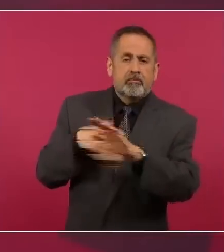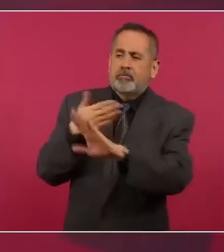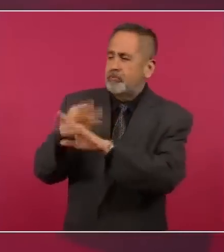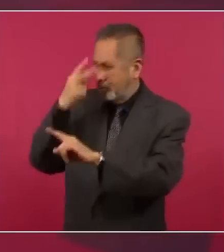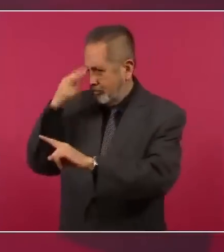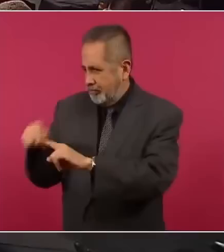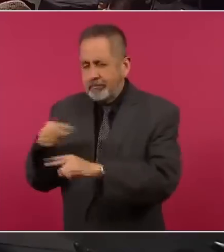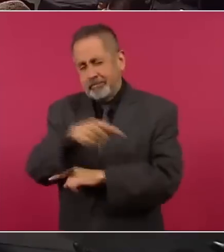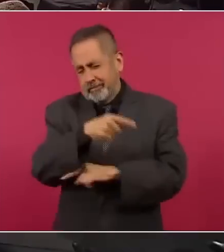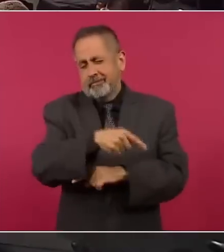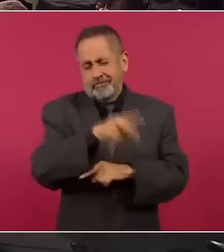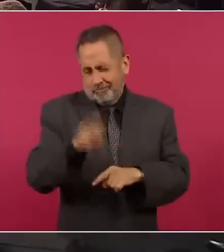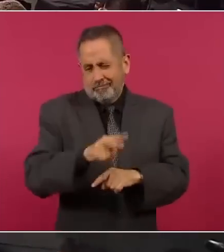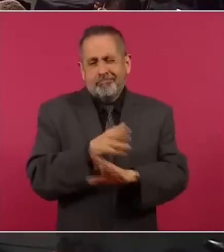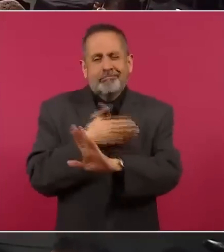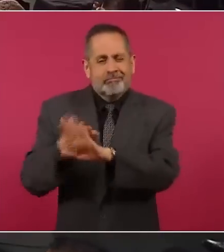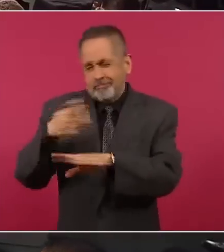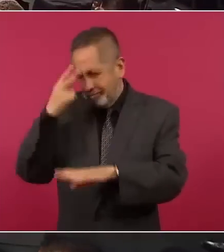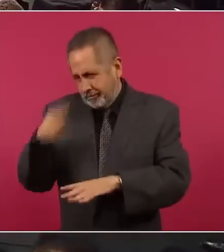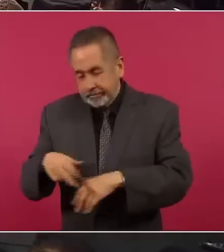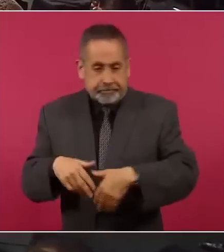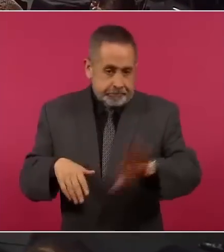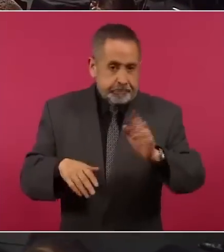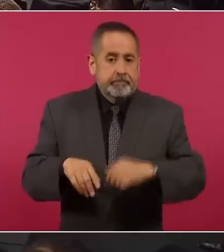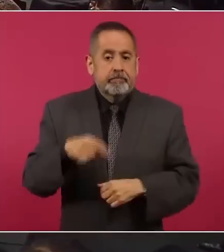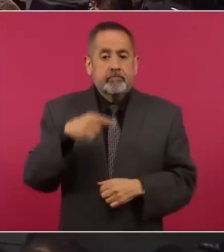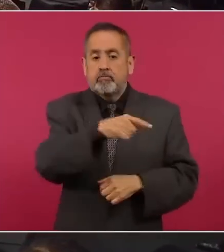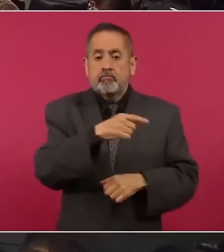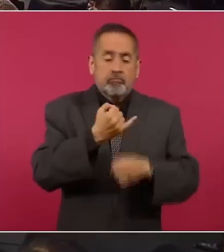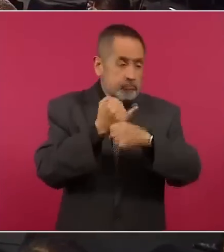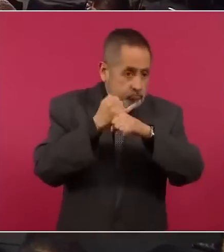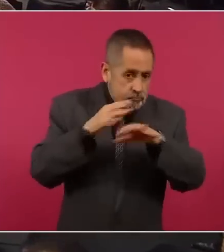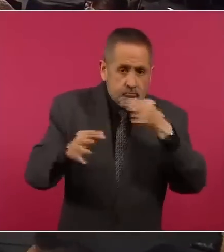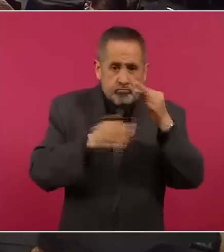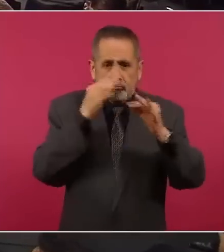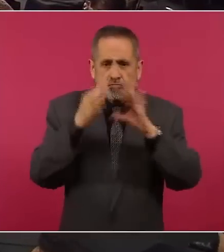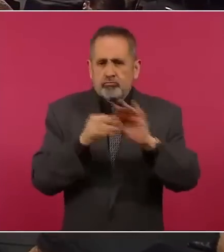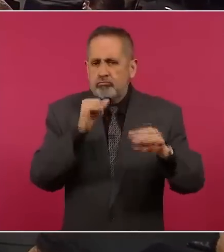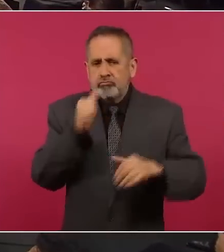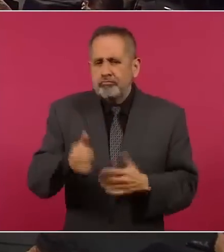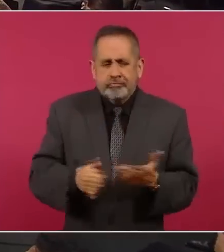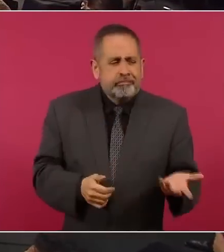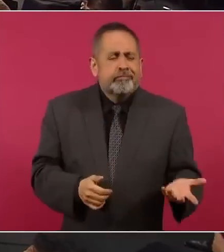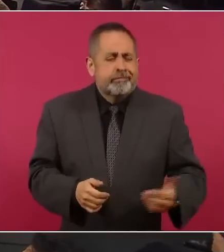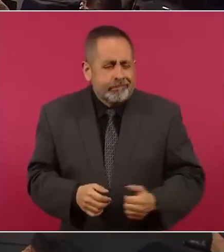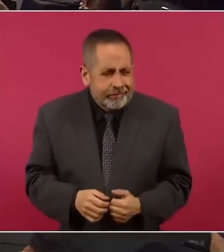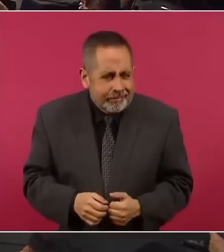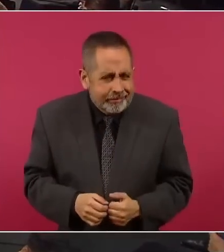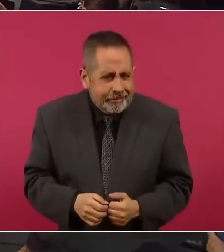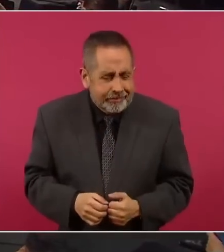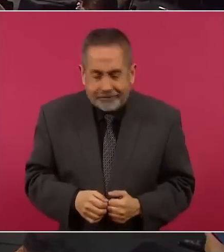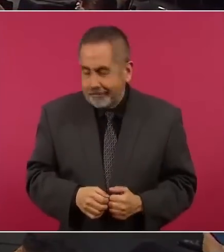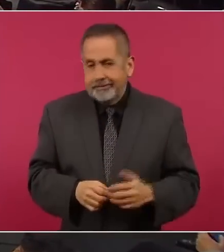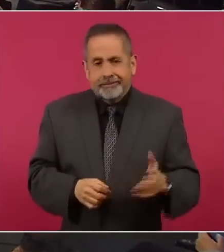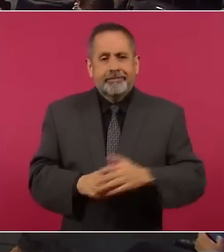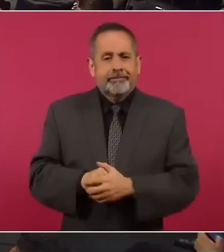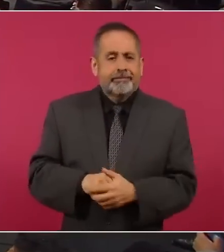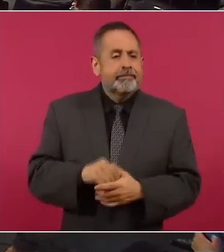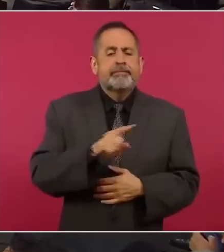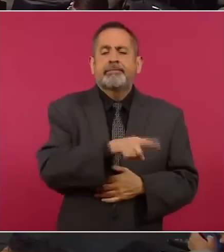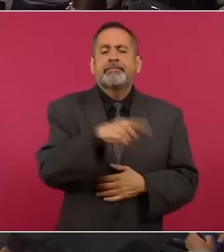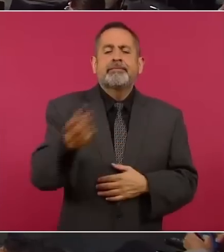Pero no sacaron la información. Para lo de la maestra,